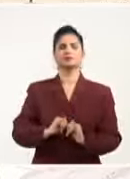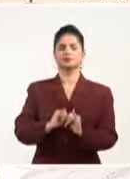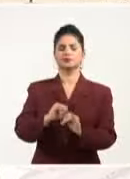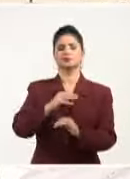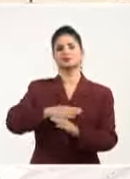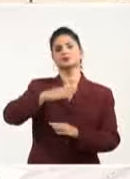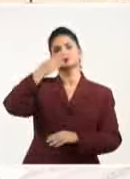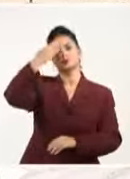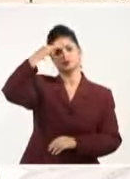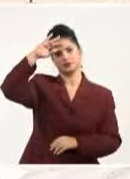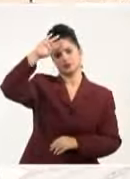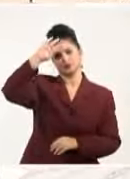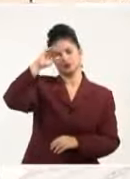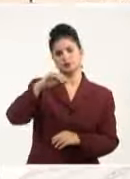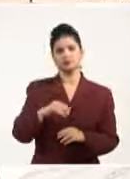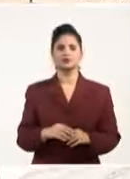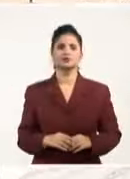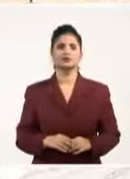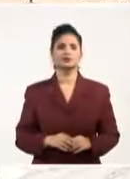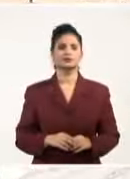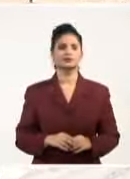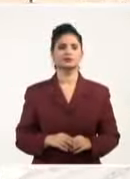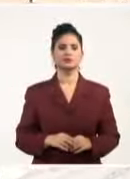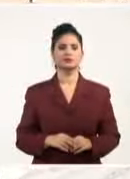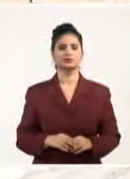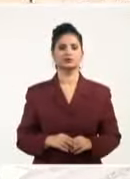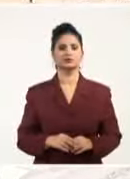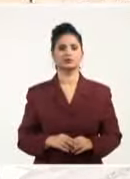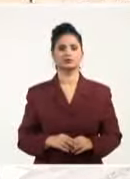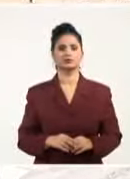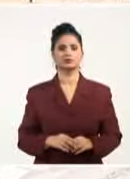camarógrafo Santiago Martí y Dailin Herrera Bayar, Canal Cubano de Noticias.